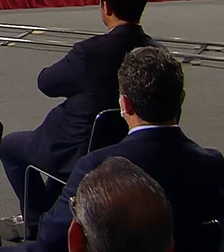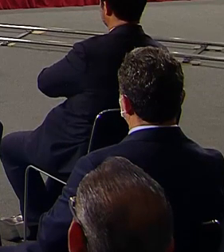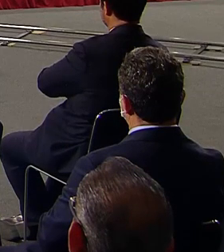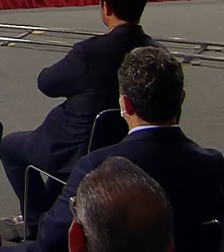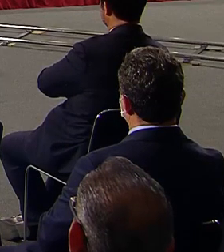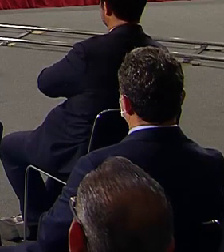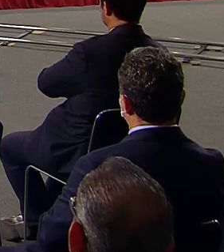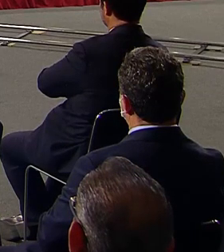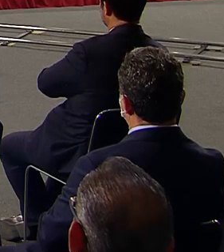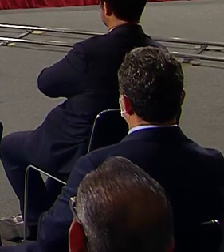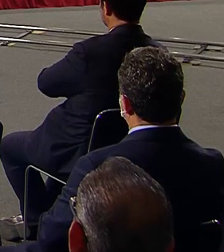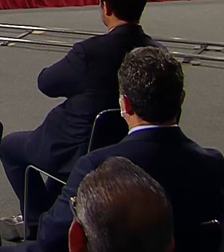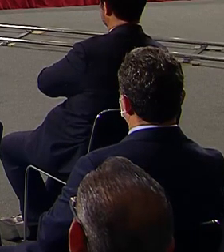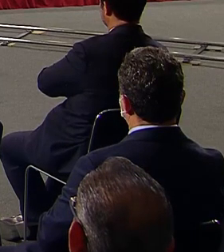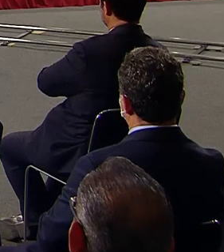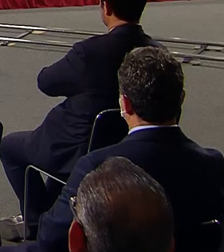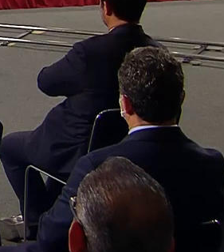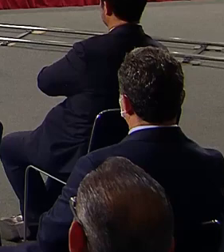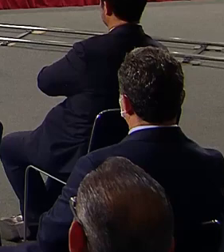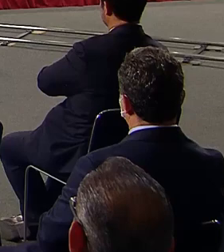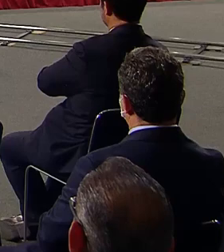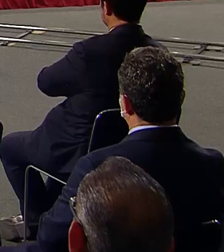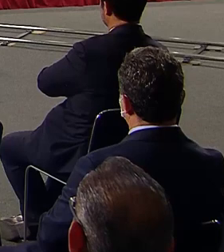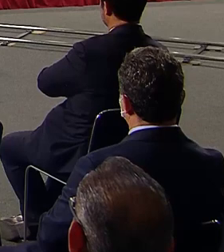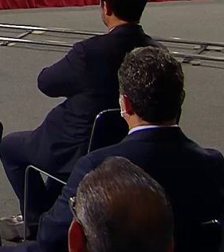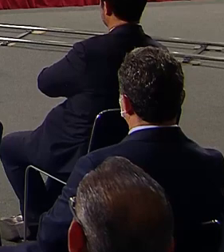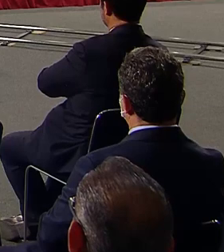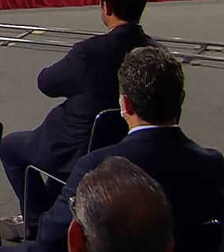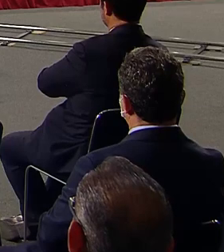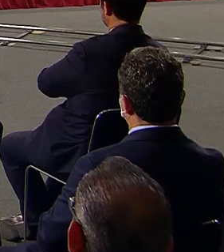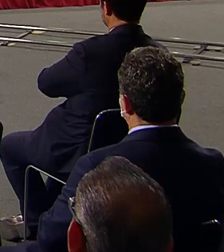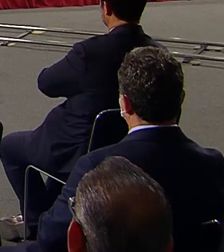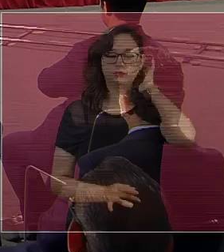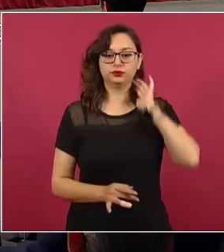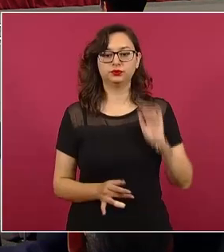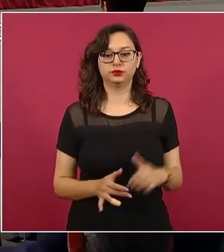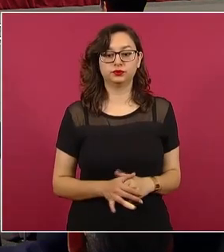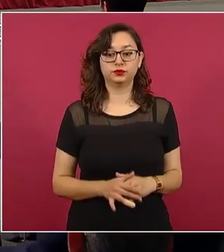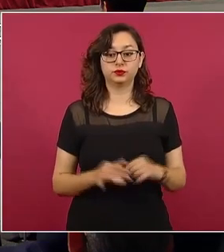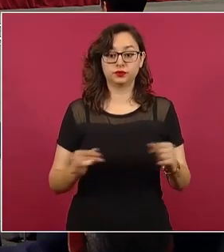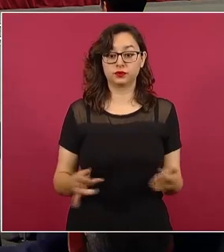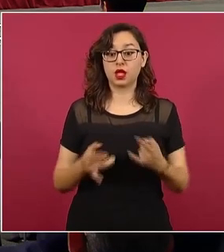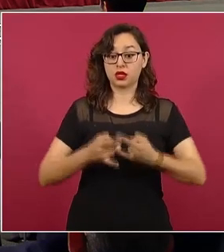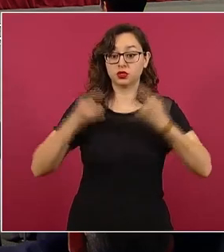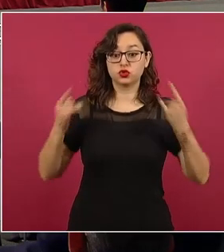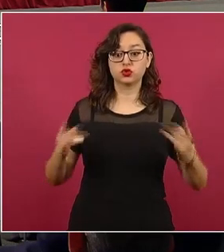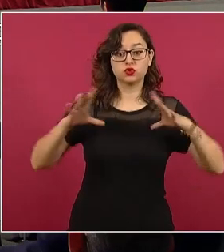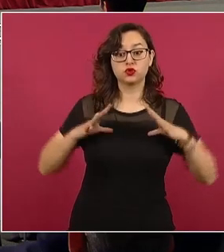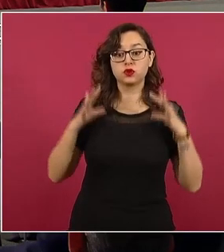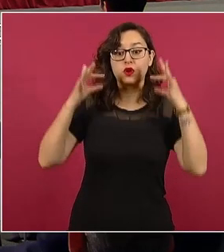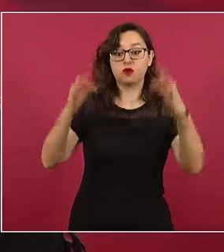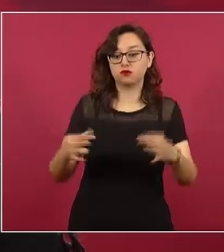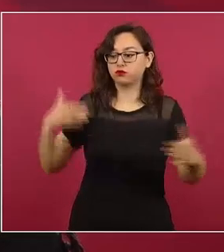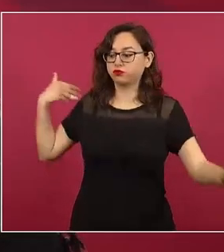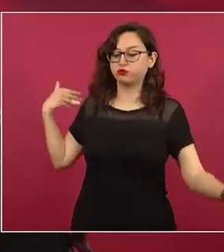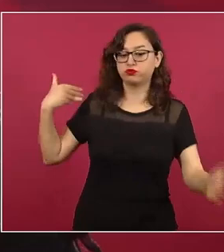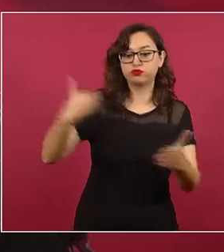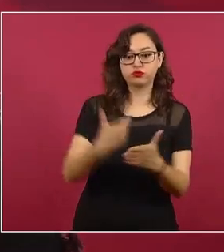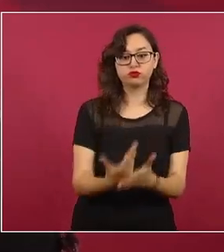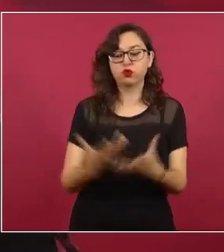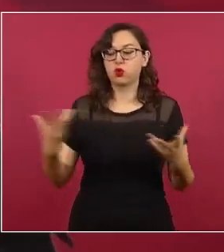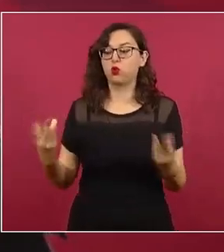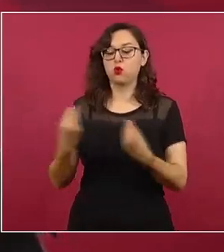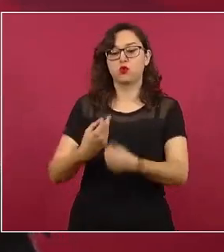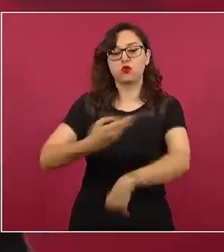familias mexicanas. Y hoy reiteramos ante ustedes que Grupo Bimbo seguirá trabajando por México en todo momento. Muchas gracias por su